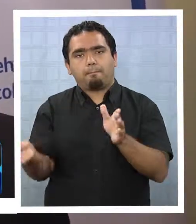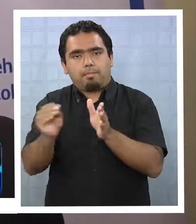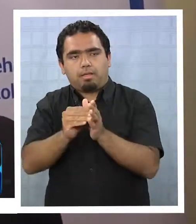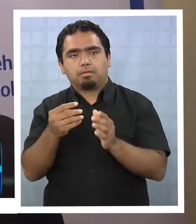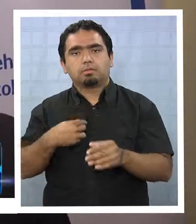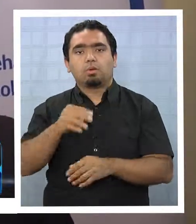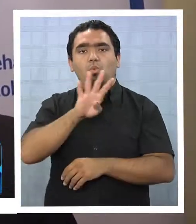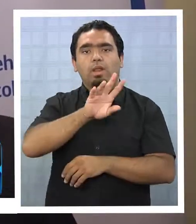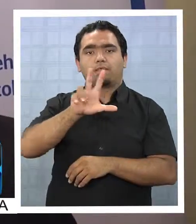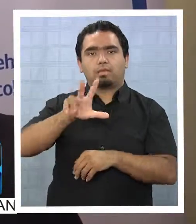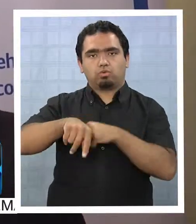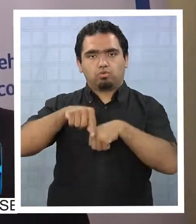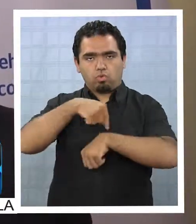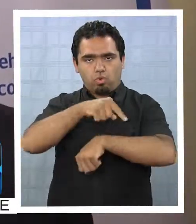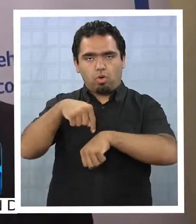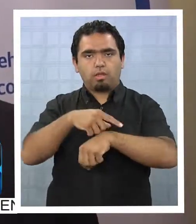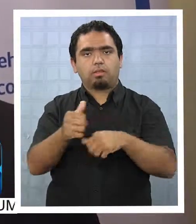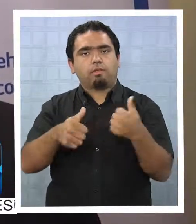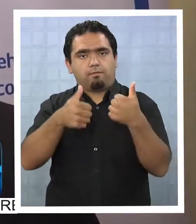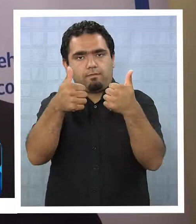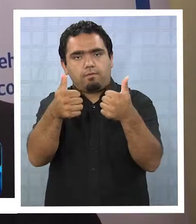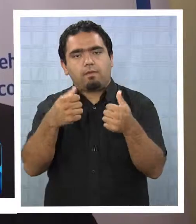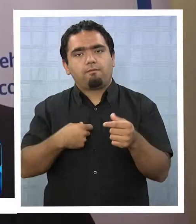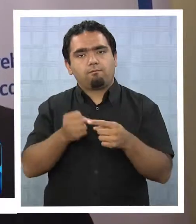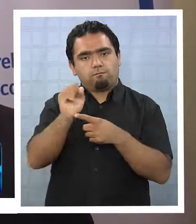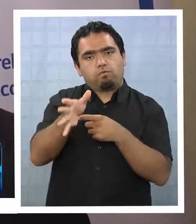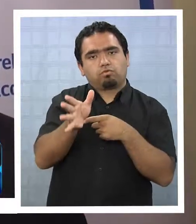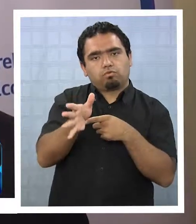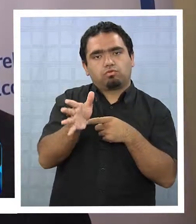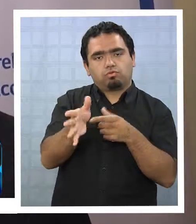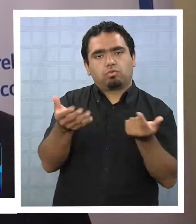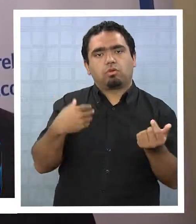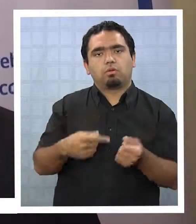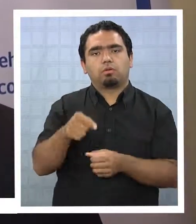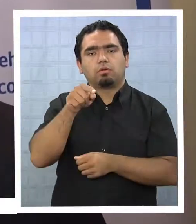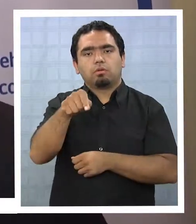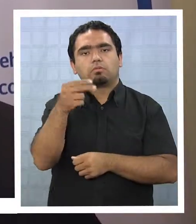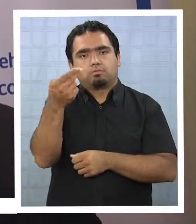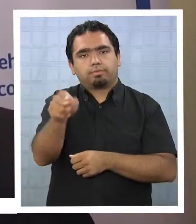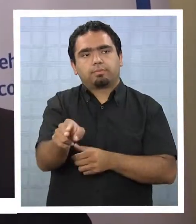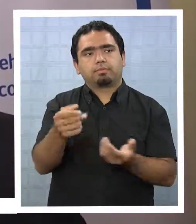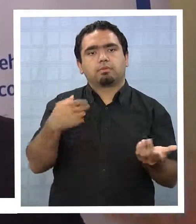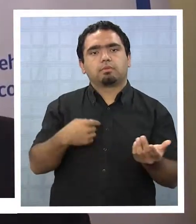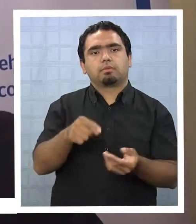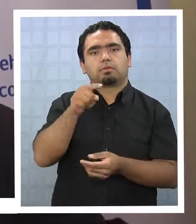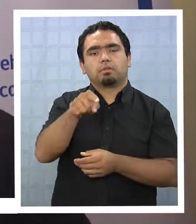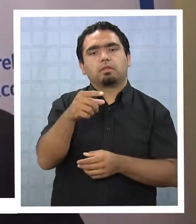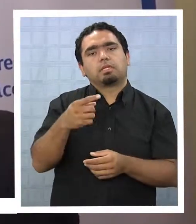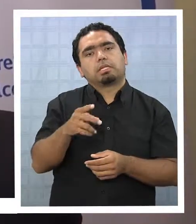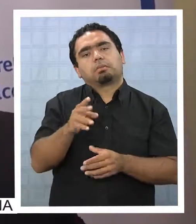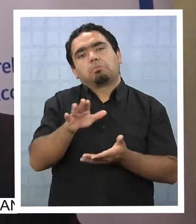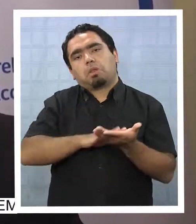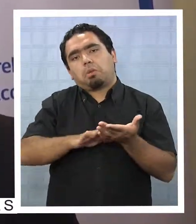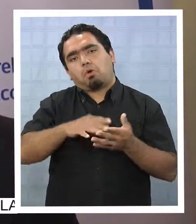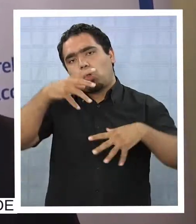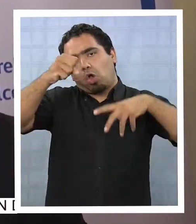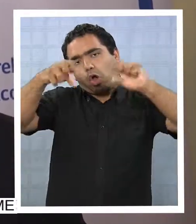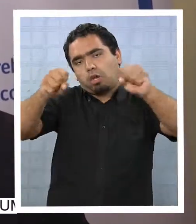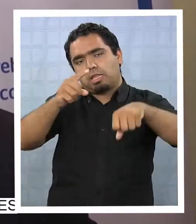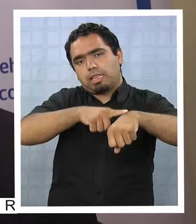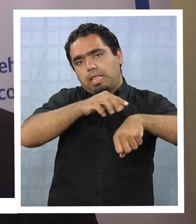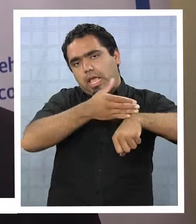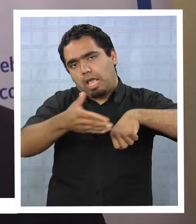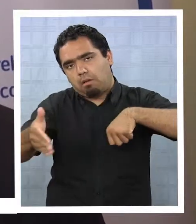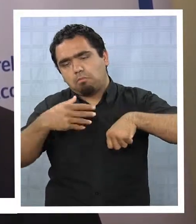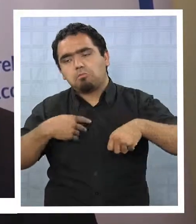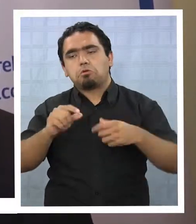48 horas era la capacidad de funcionar del hospital, si es que tuviésemos algún corte prolongado en el tiempo, por lo